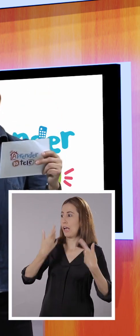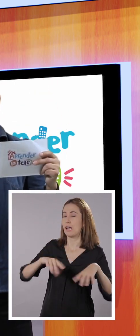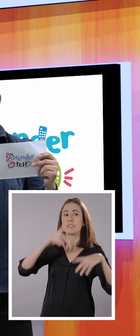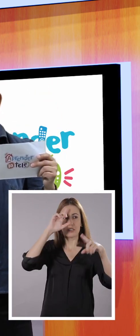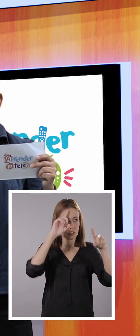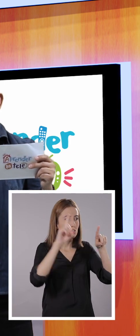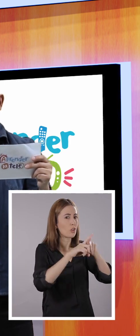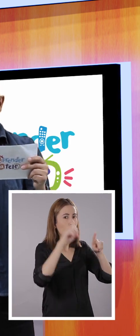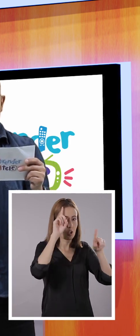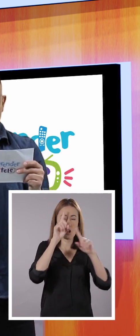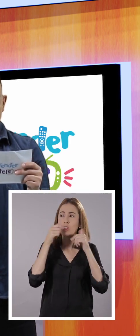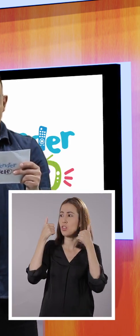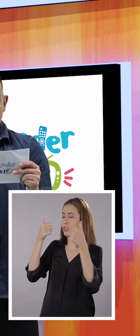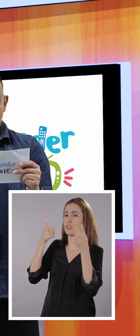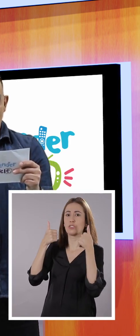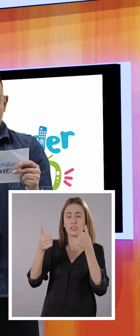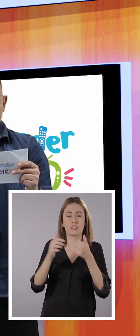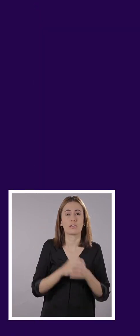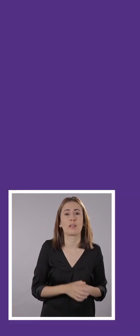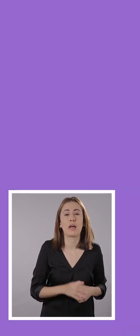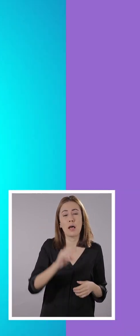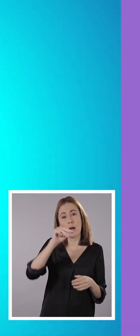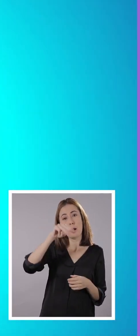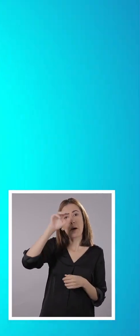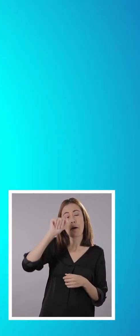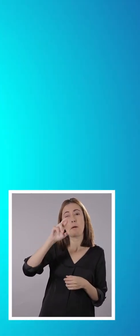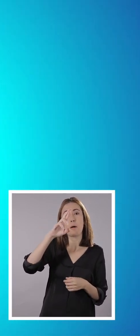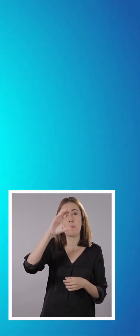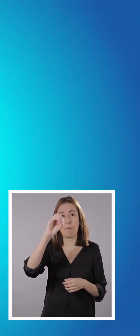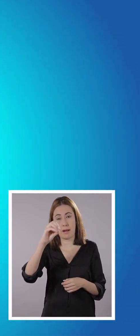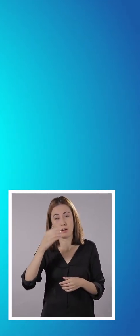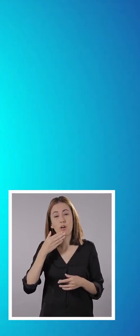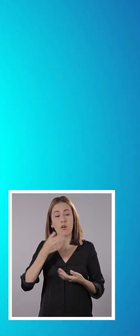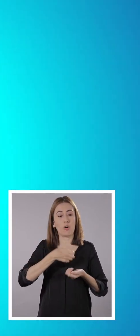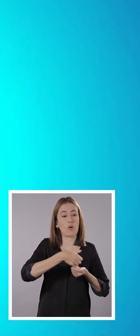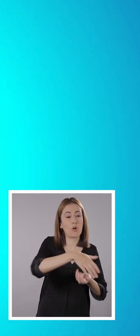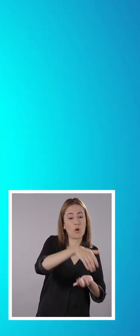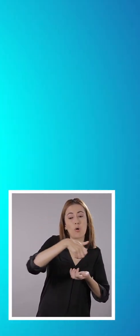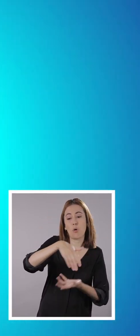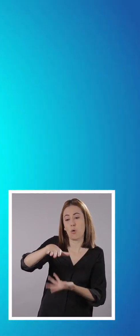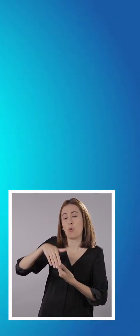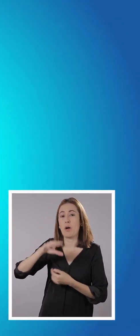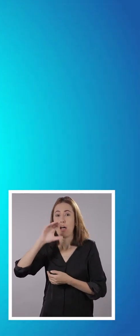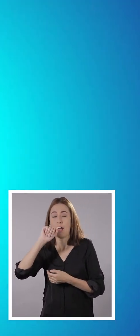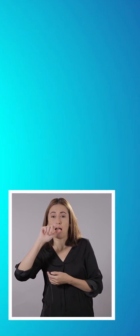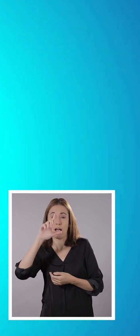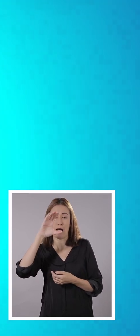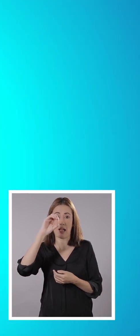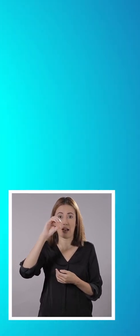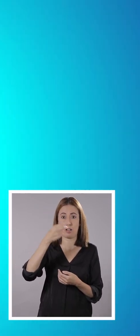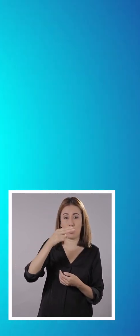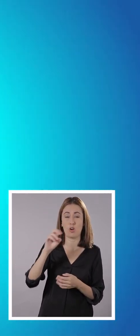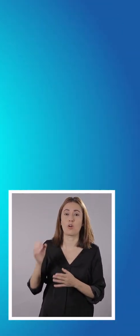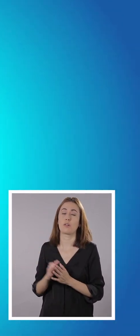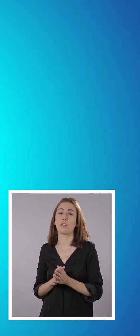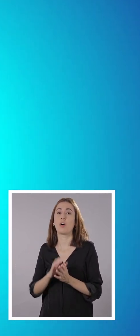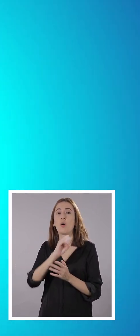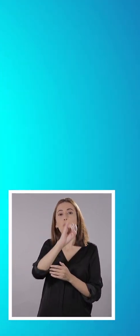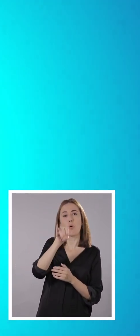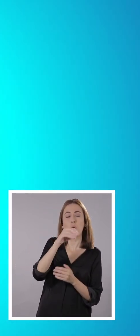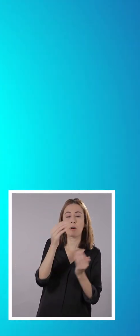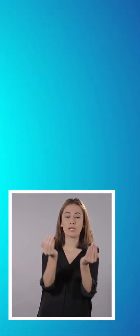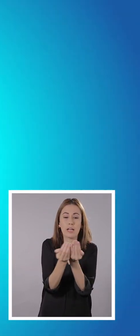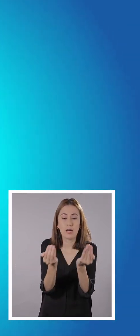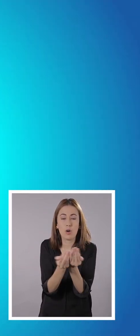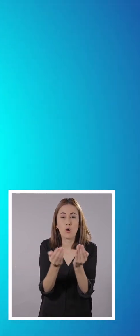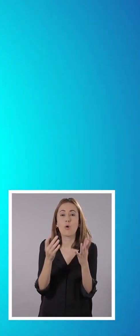Todos estuvieron de acuerdo. Marco les repartió alcohol. Juanito les dio una bandeja para desinfección.